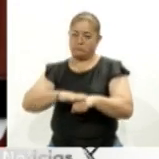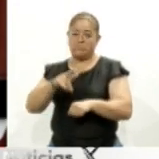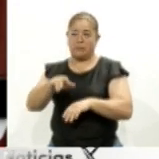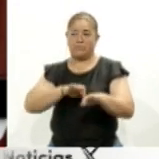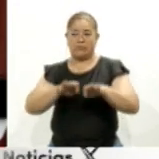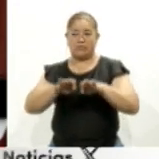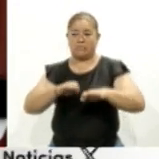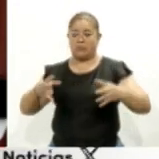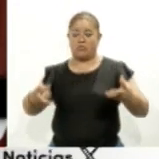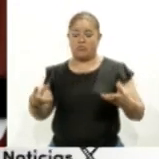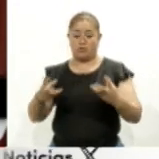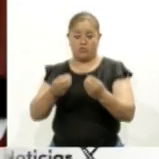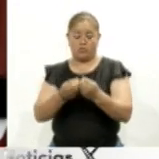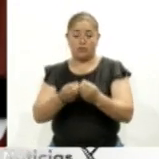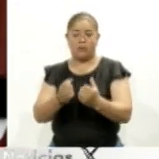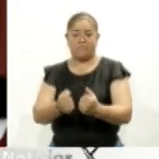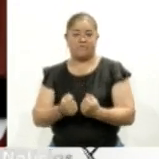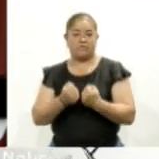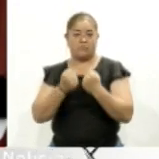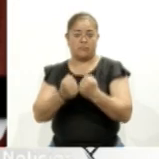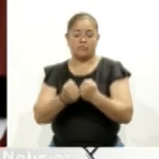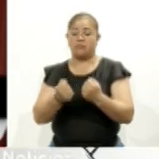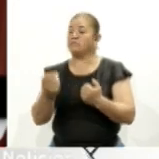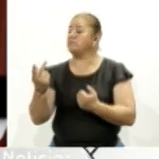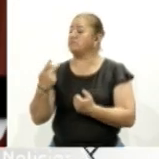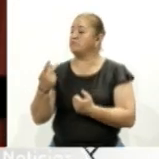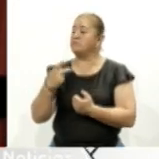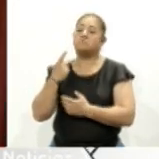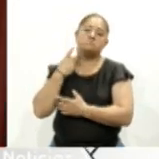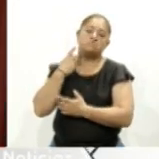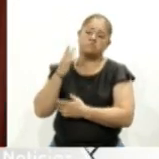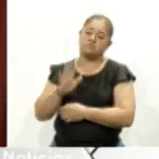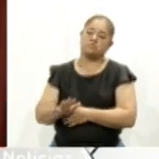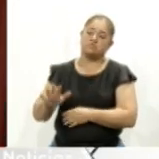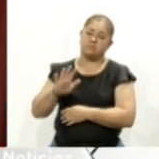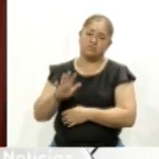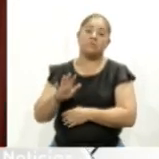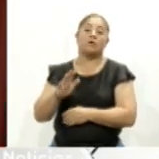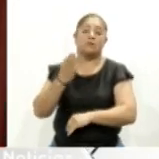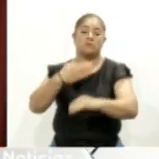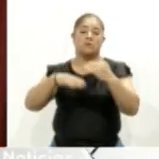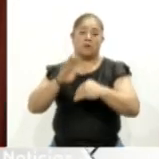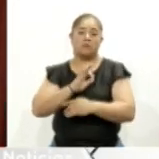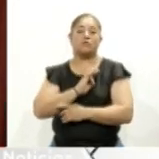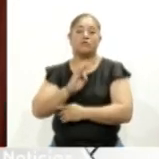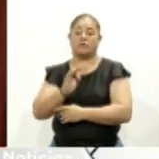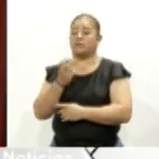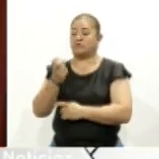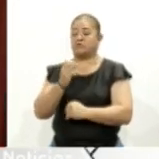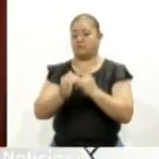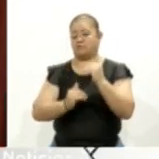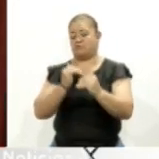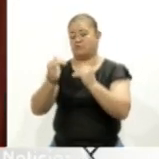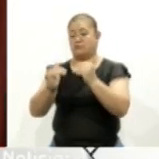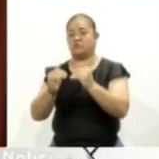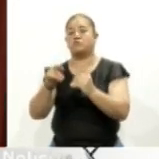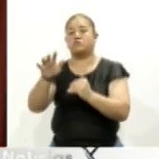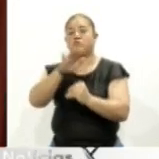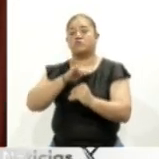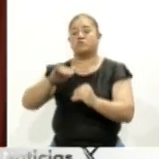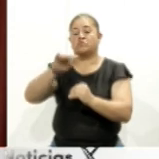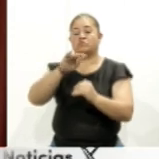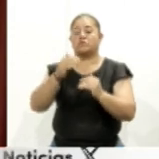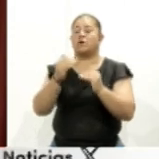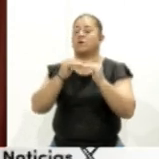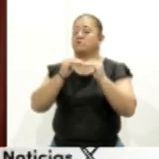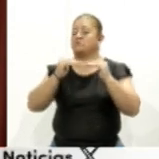el trabajo conjunto y el fortalecimiento de nuestras políticas públicas, podemos superar estos retos y avanzar hacia una sociedad más justa